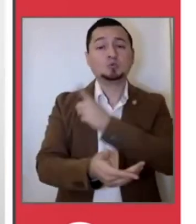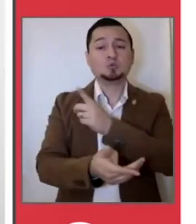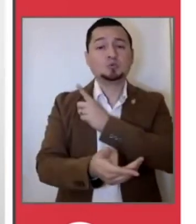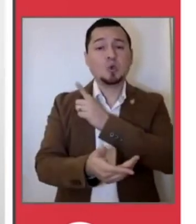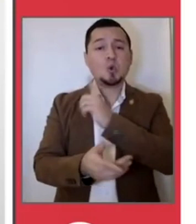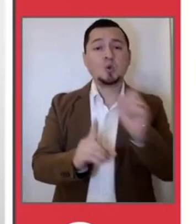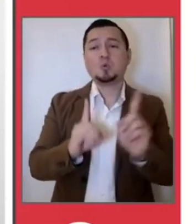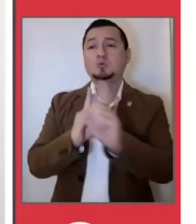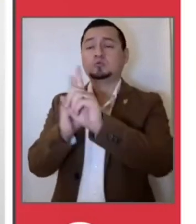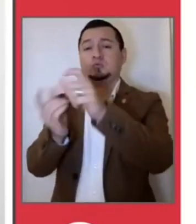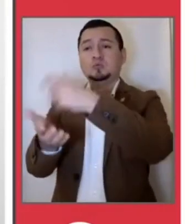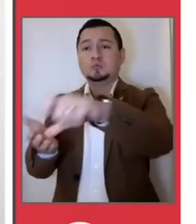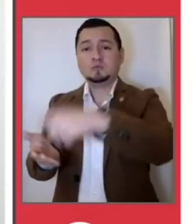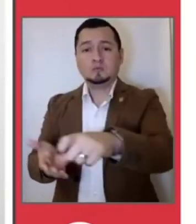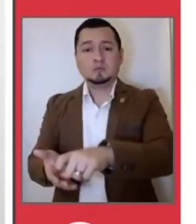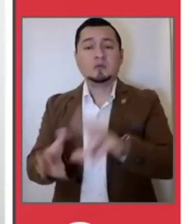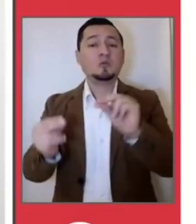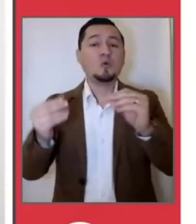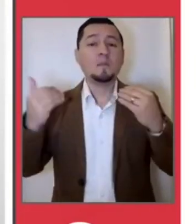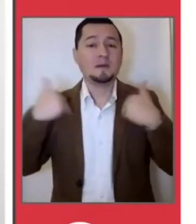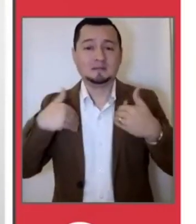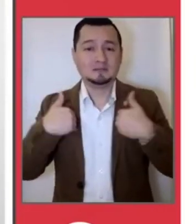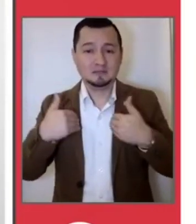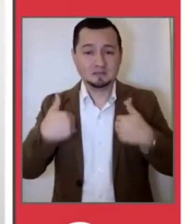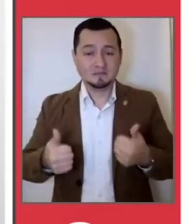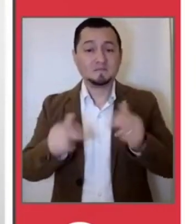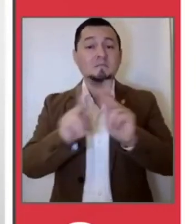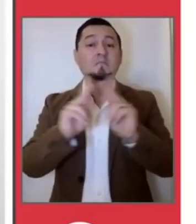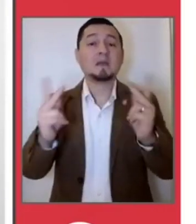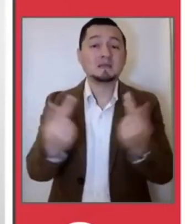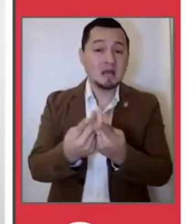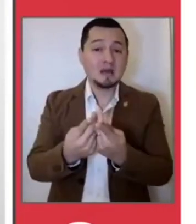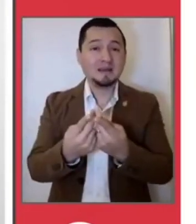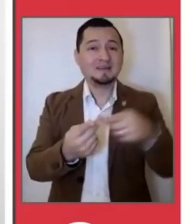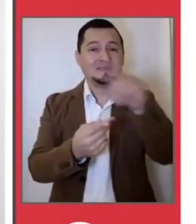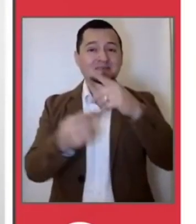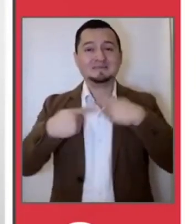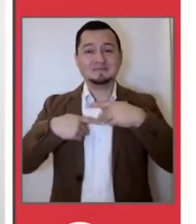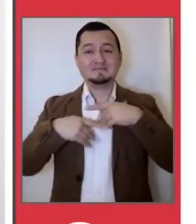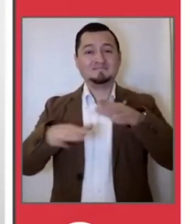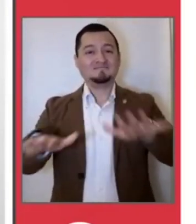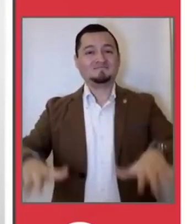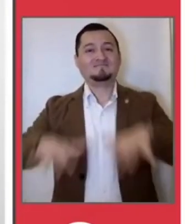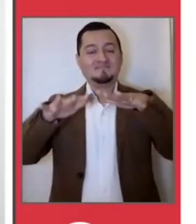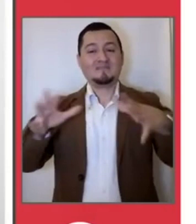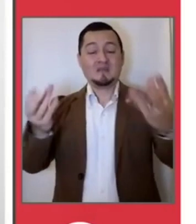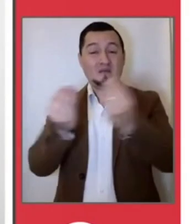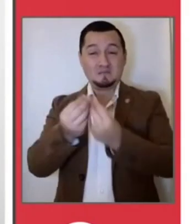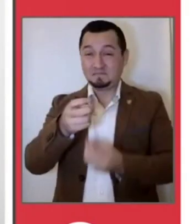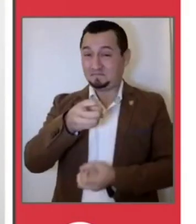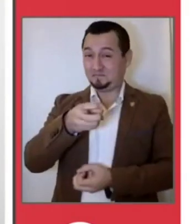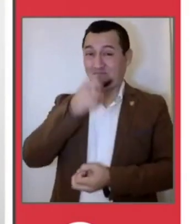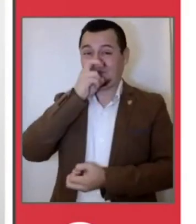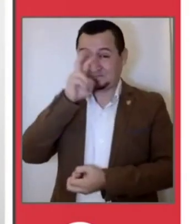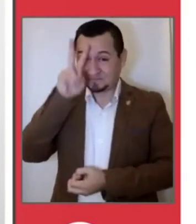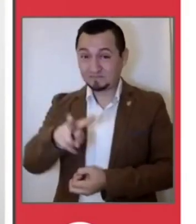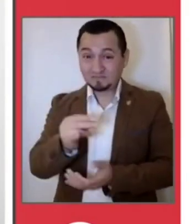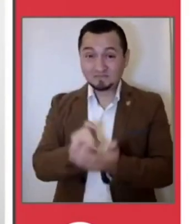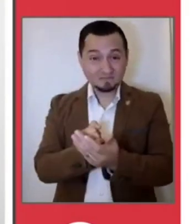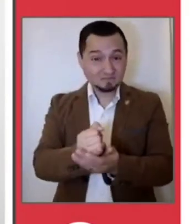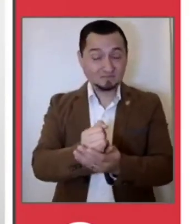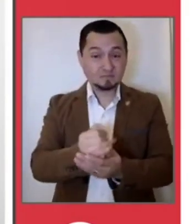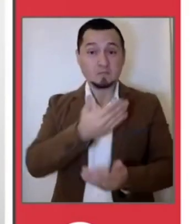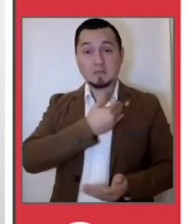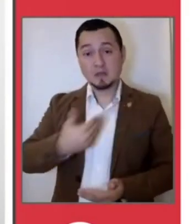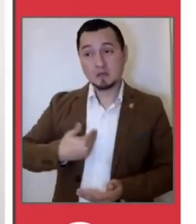es a eso, no a pasear. Las plazas comerciales y aquí vamos a ser también, insisto, muy estrictos, es la petición a